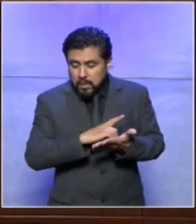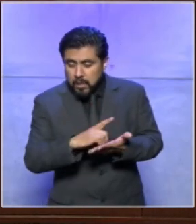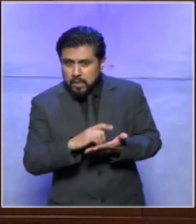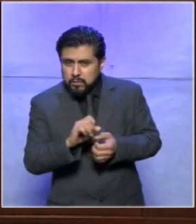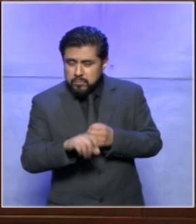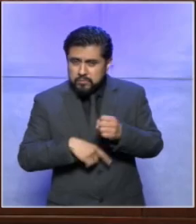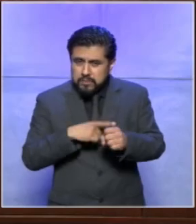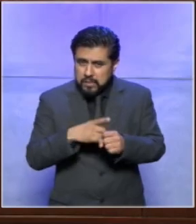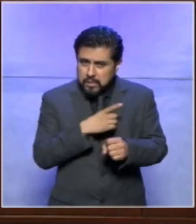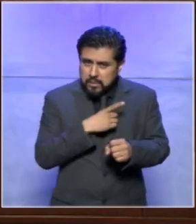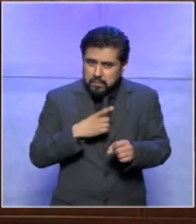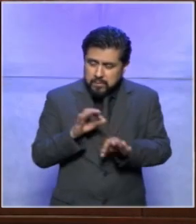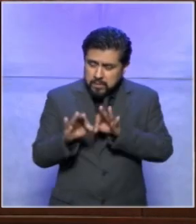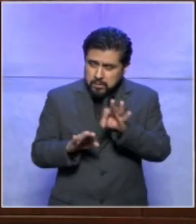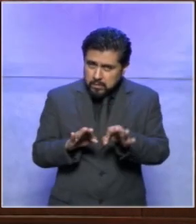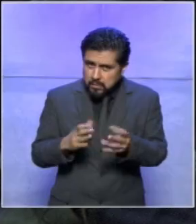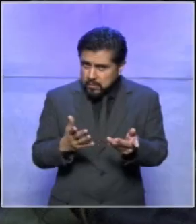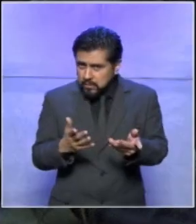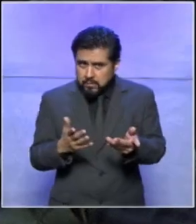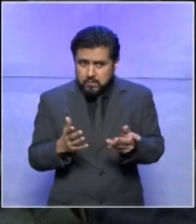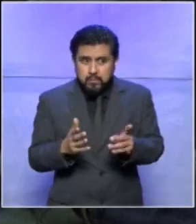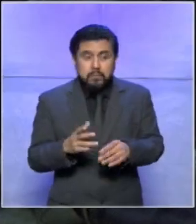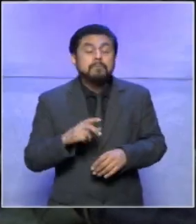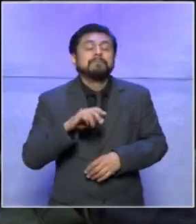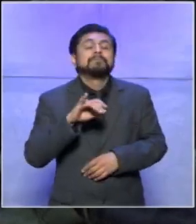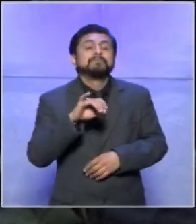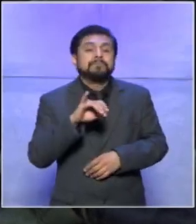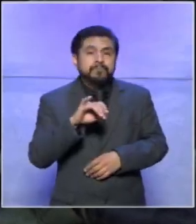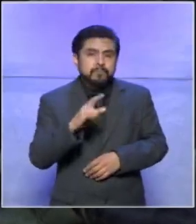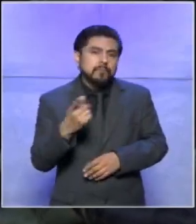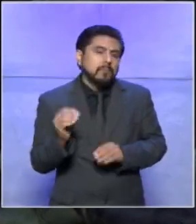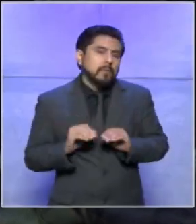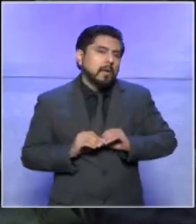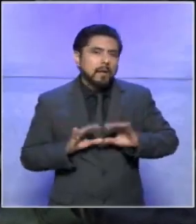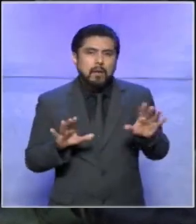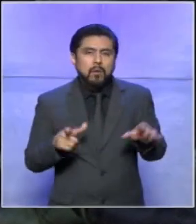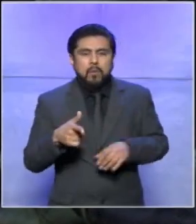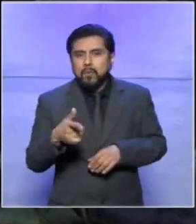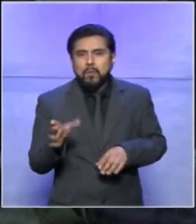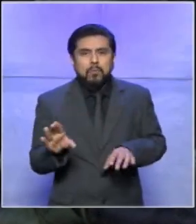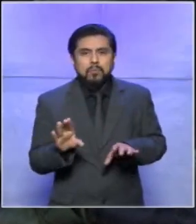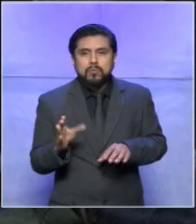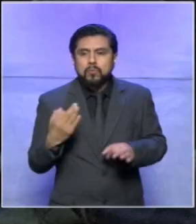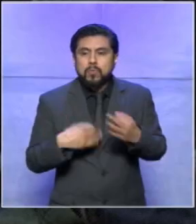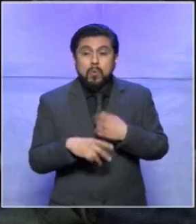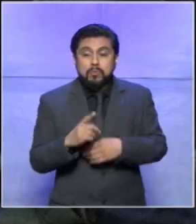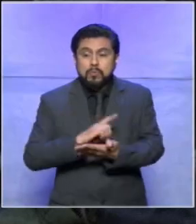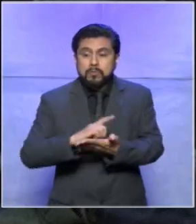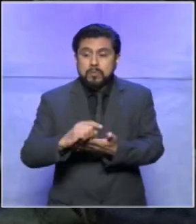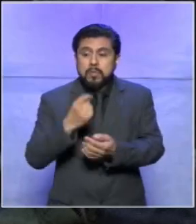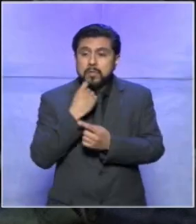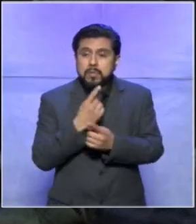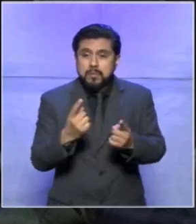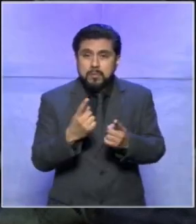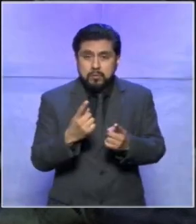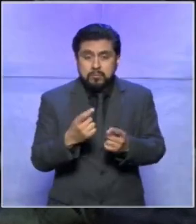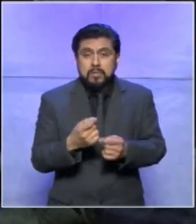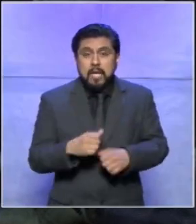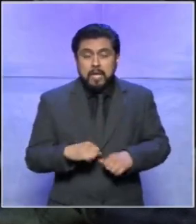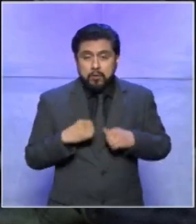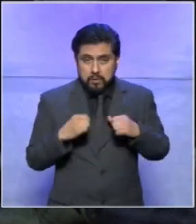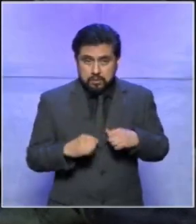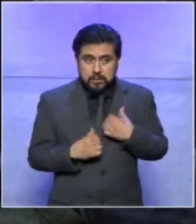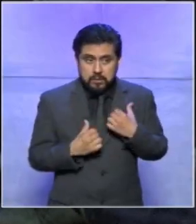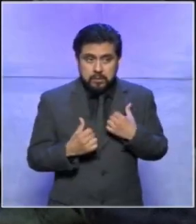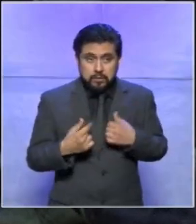especiales tú qué piensas sí obviamente aparte de todos los derechos que tienen como niños niñas y adolescentes